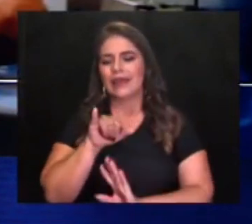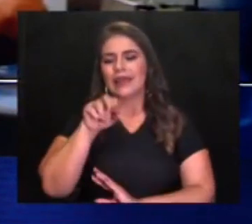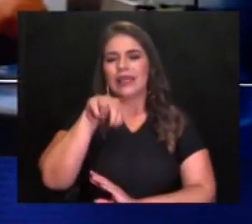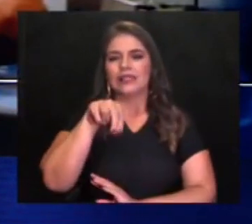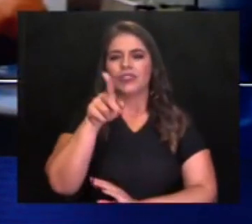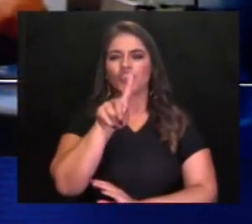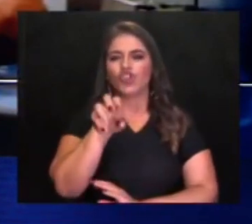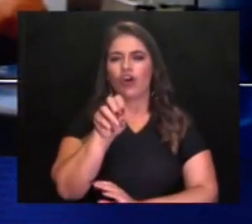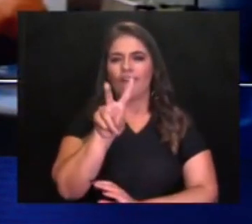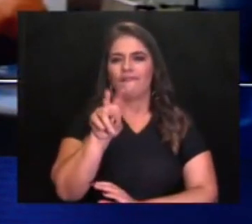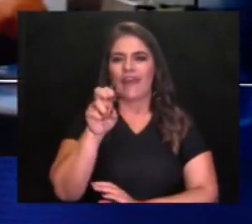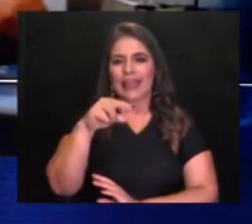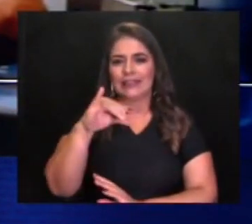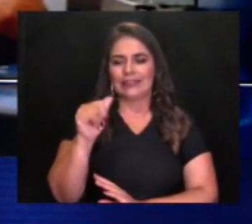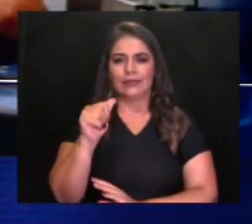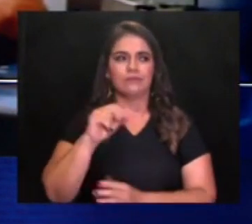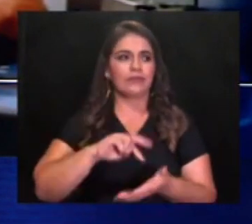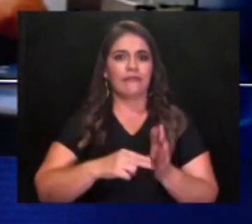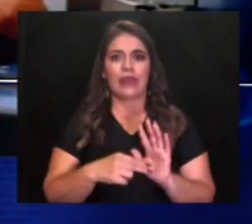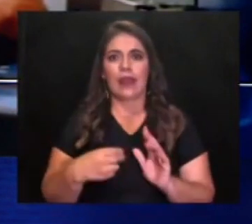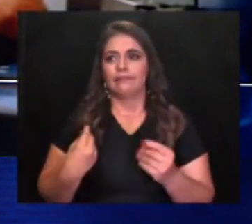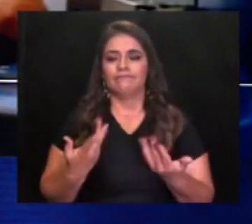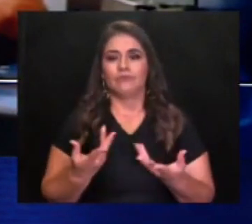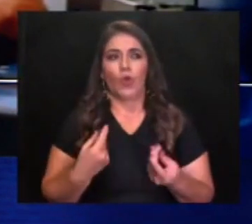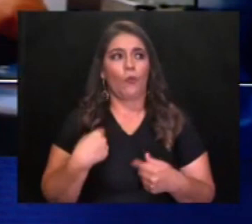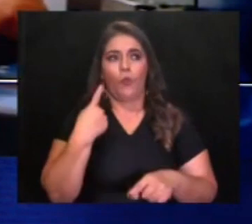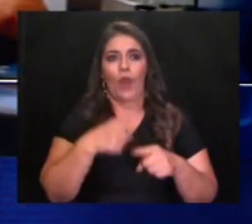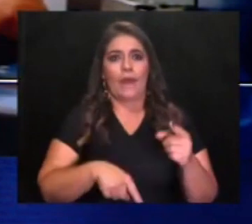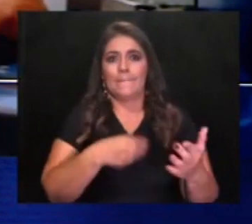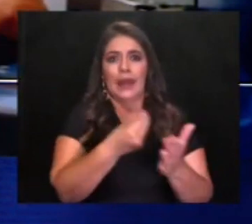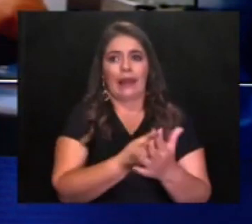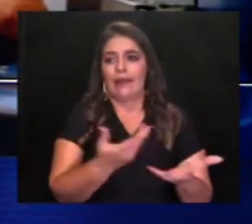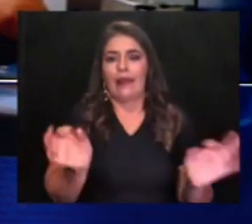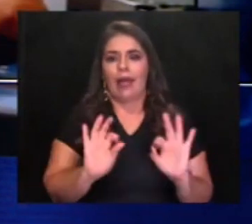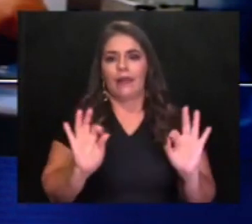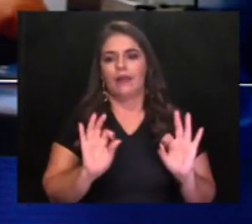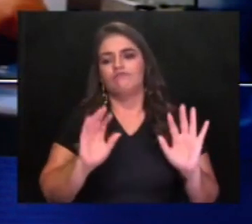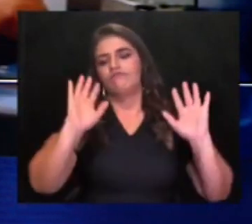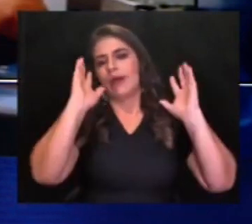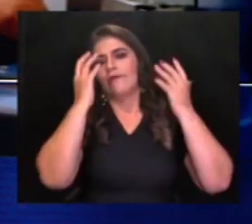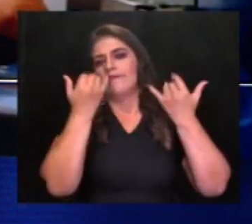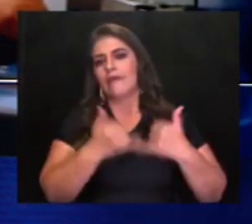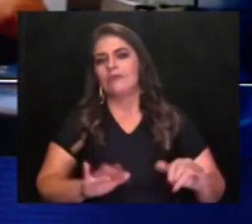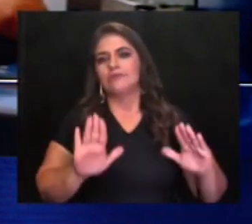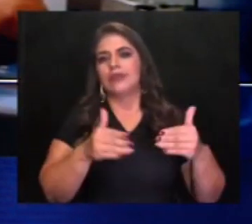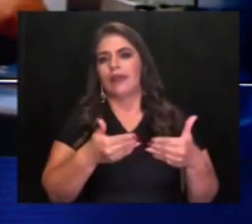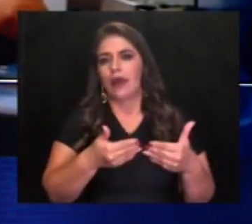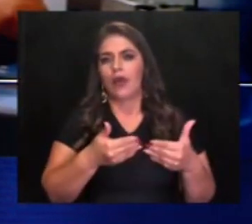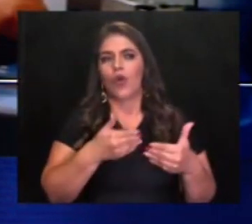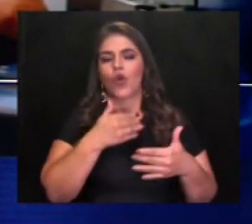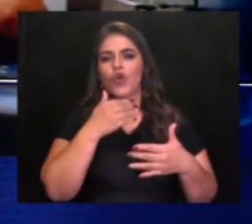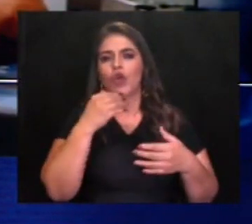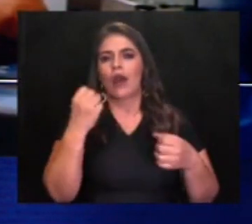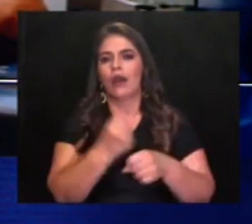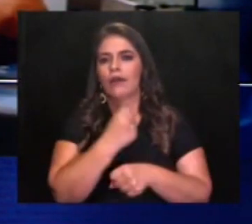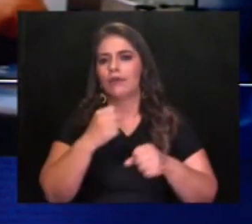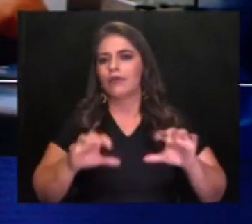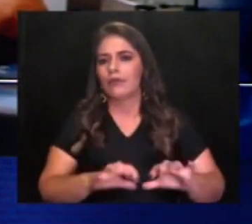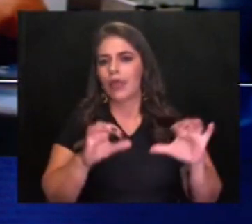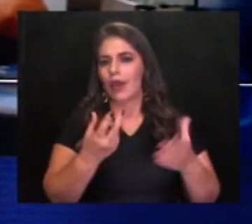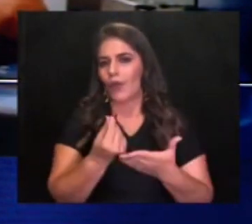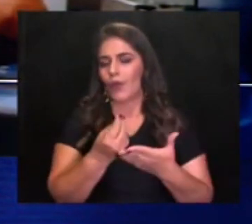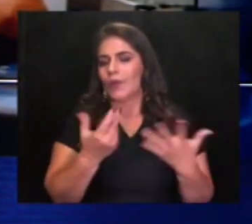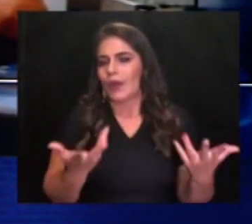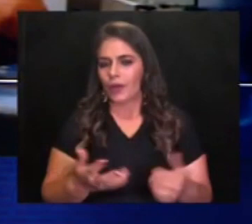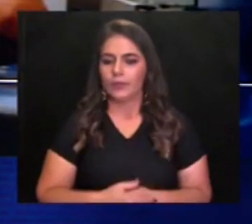que las empresas que están en cese de pago o en incapacidad de pago inminente se reorganicen para que puedan continuar con su actividad económica. El